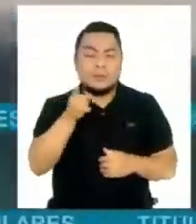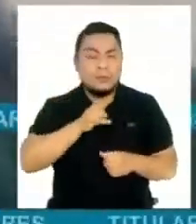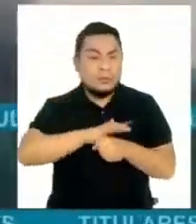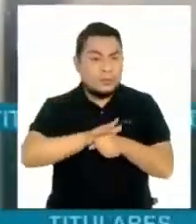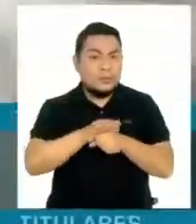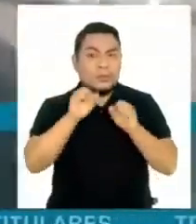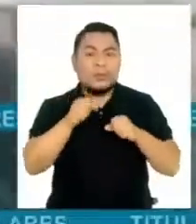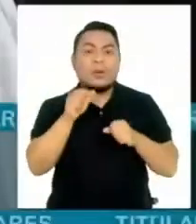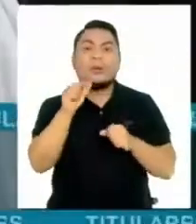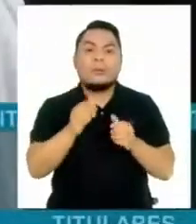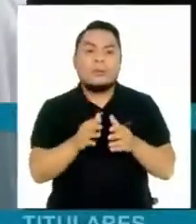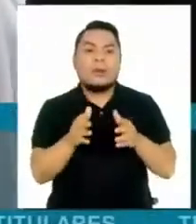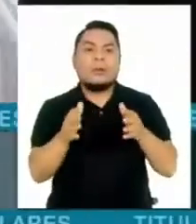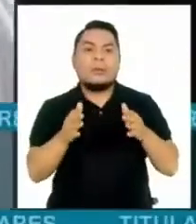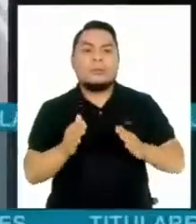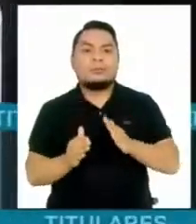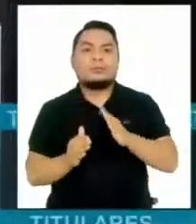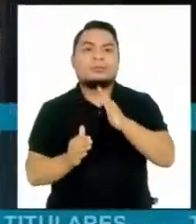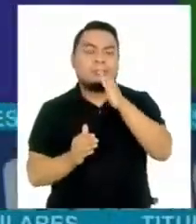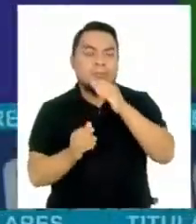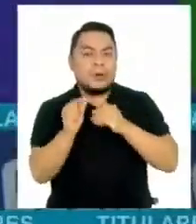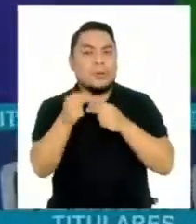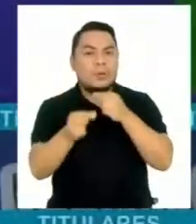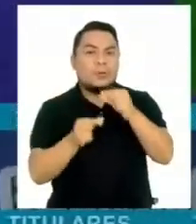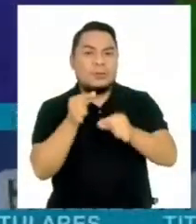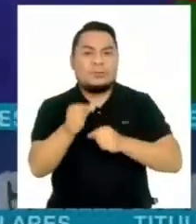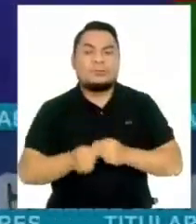han ido en aumento durante la última semana.